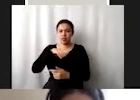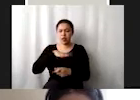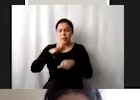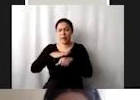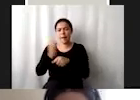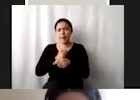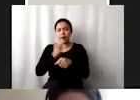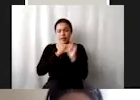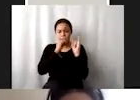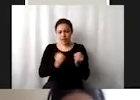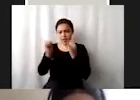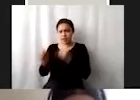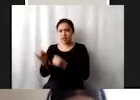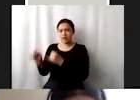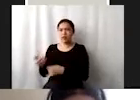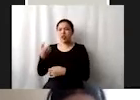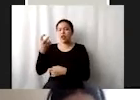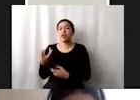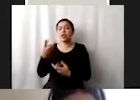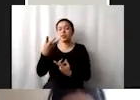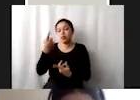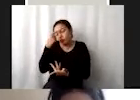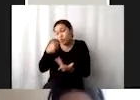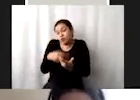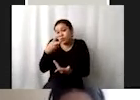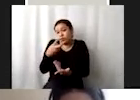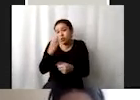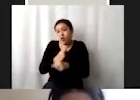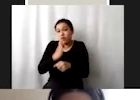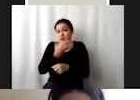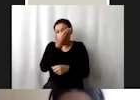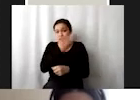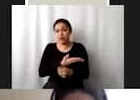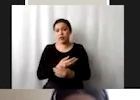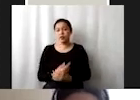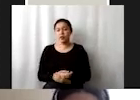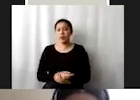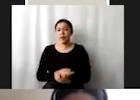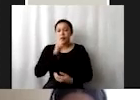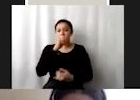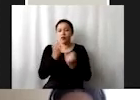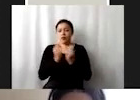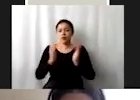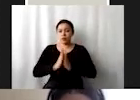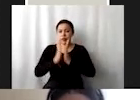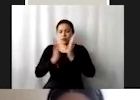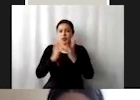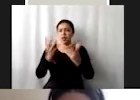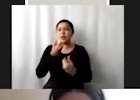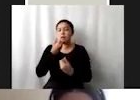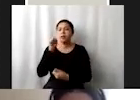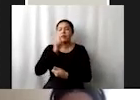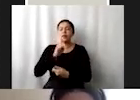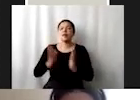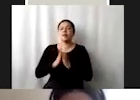individuales, creo que esta es una de ellas y bueno, también asegurar la participación plena y efectiva de las mujeres y